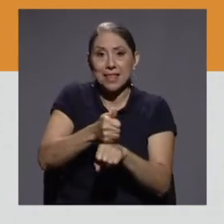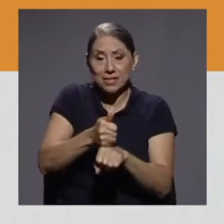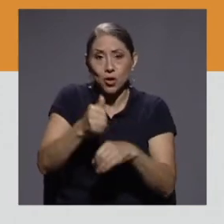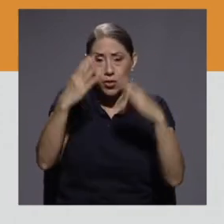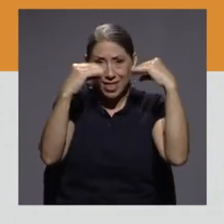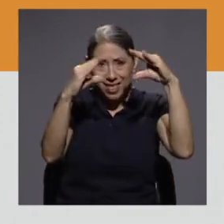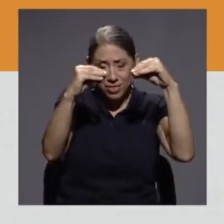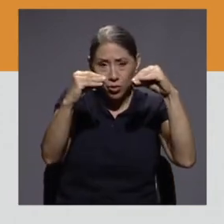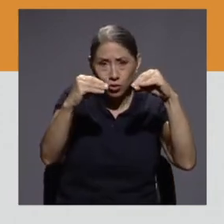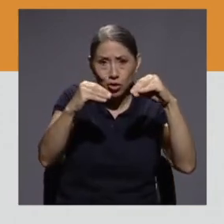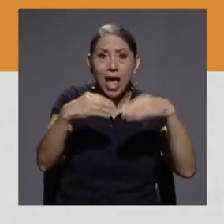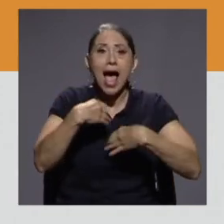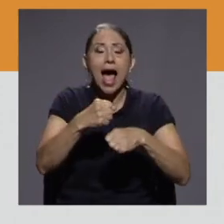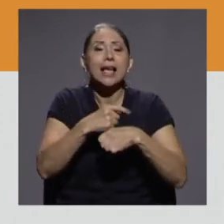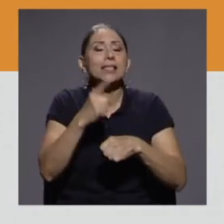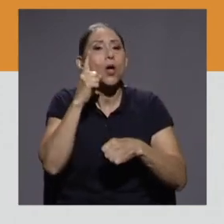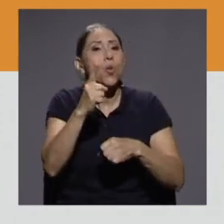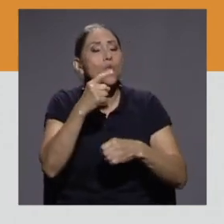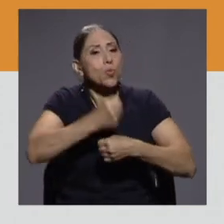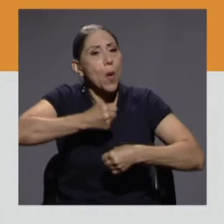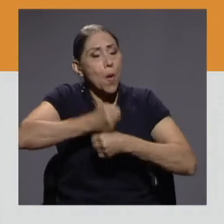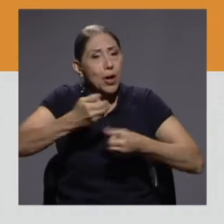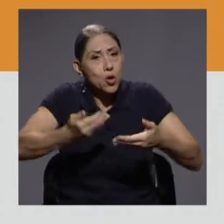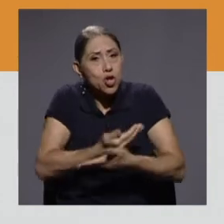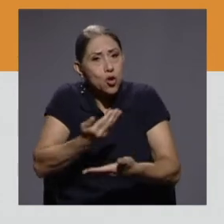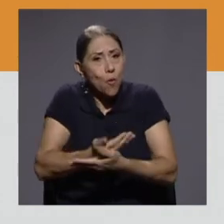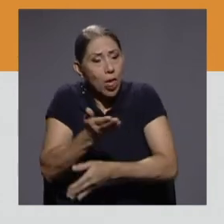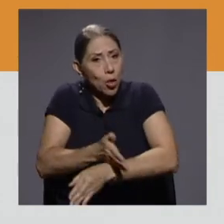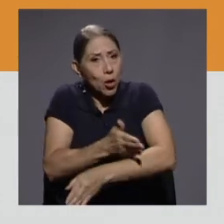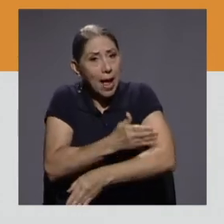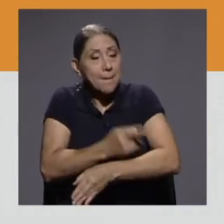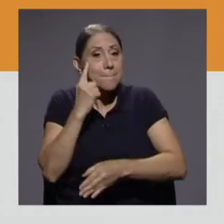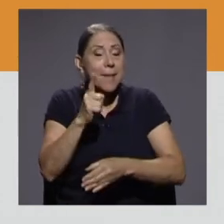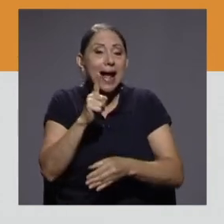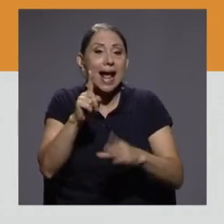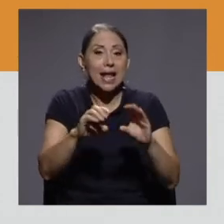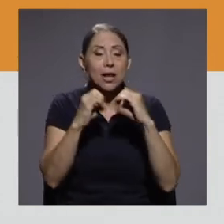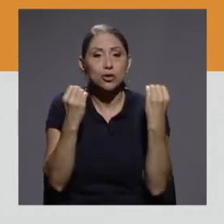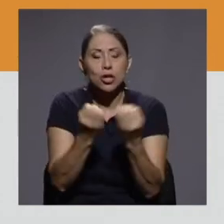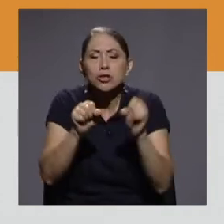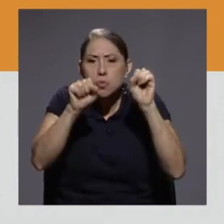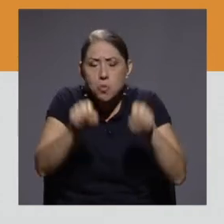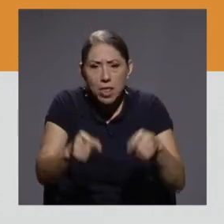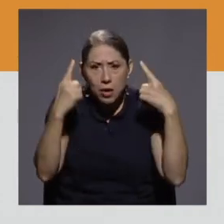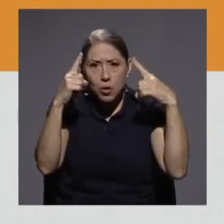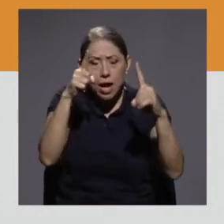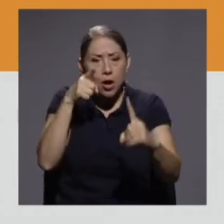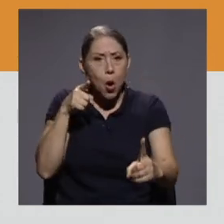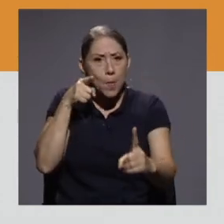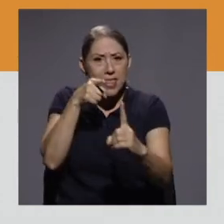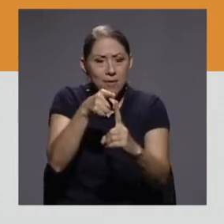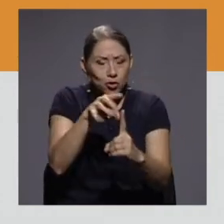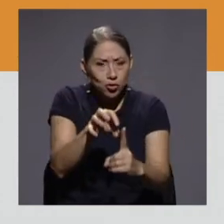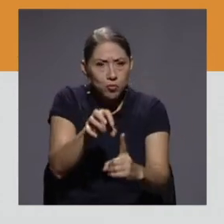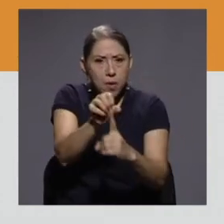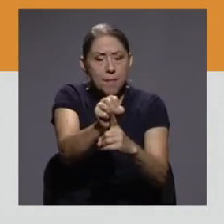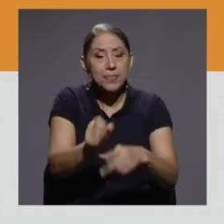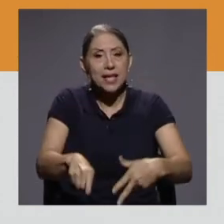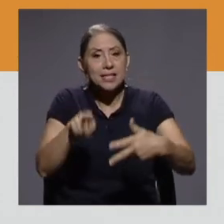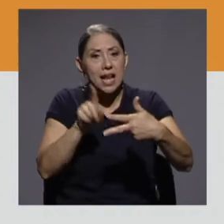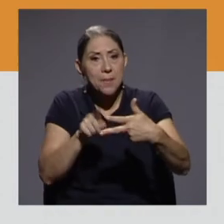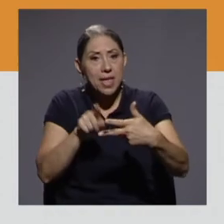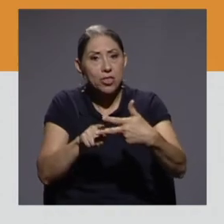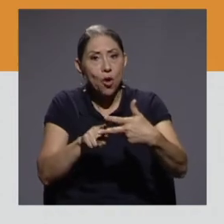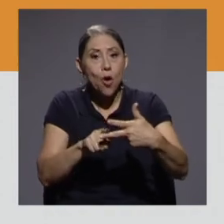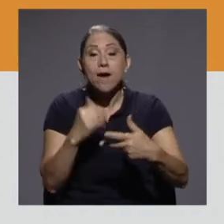promover una gestión innovadora para el cumplimiento de metas y objetivos de las organizaciones. Un tercer elemento está asociado a la facilidad de